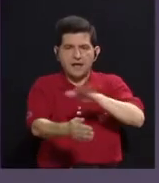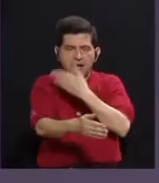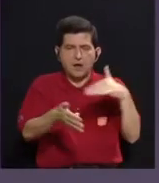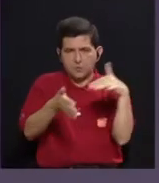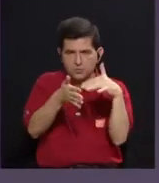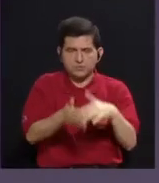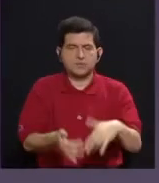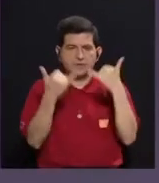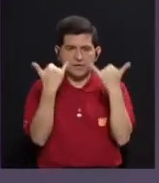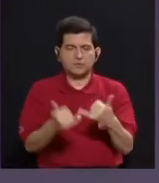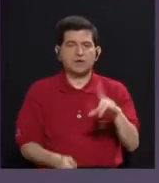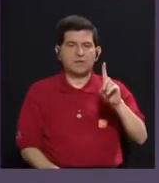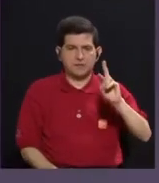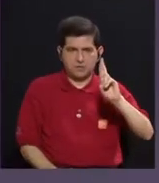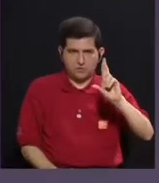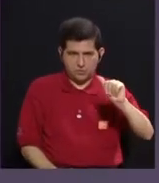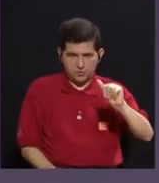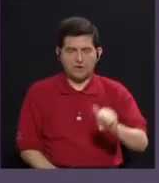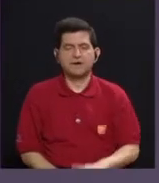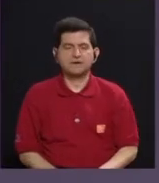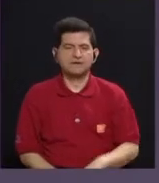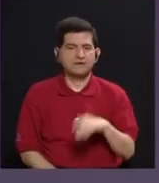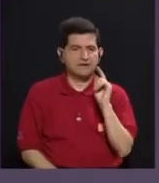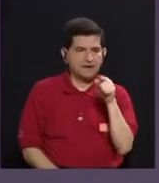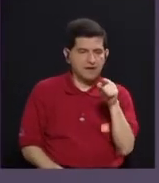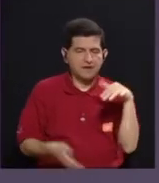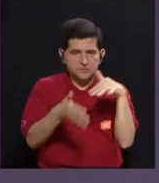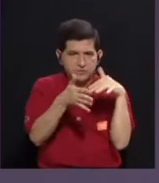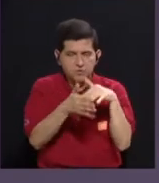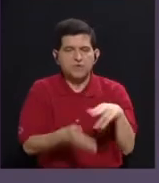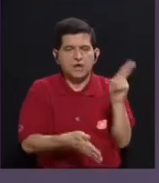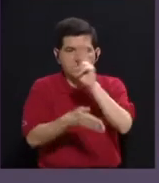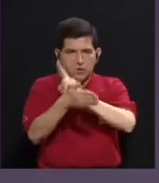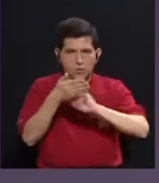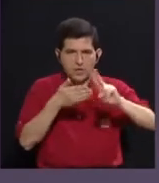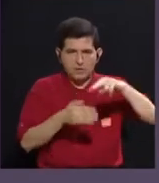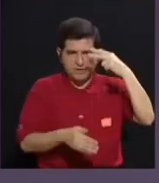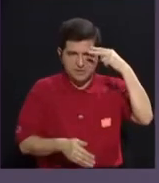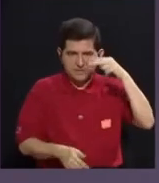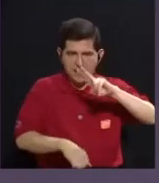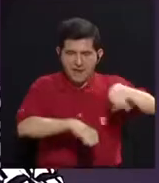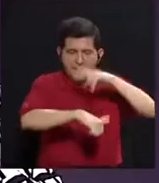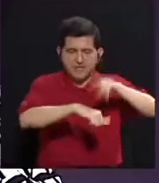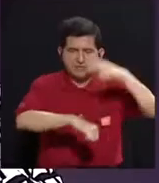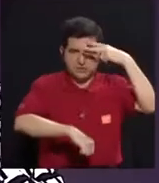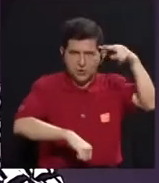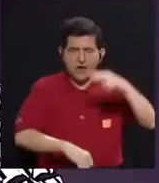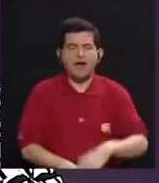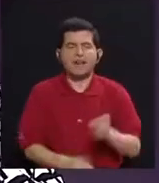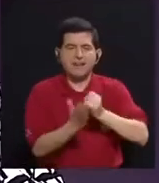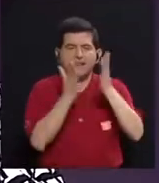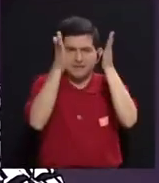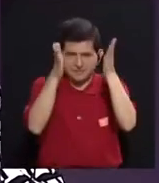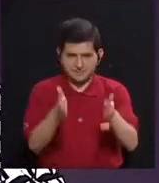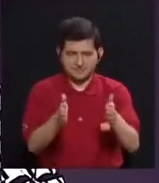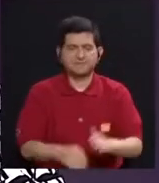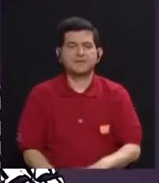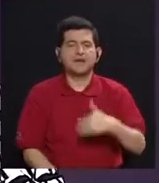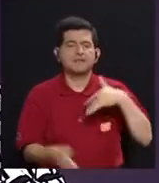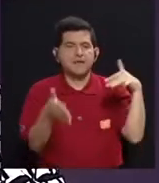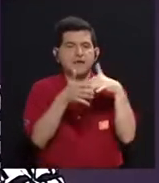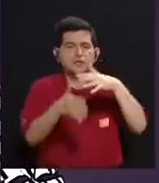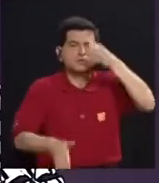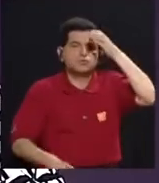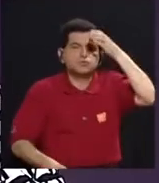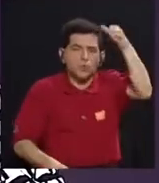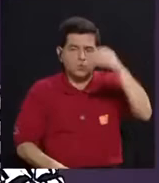Actualmente cursa un doctorado en la Universidad de México, Nacional de México, es investigadora, tiene estudios